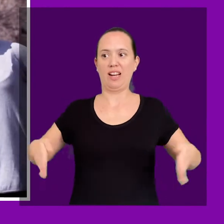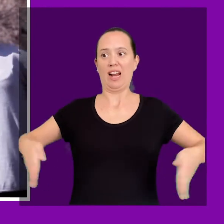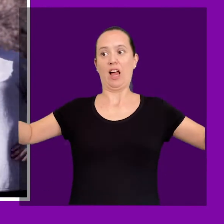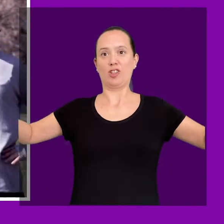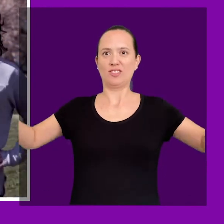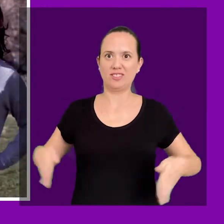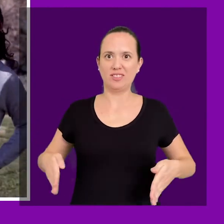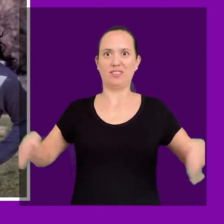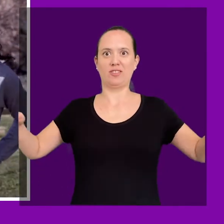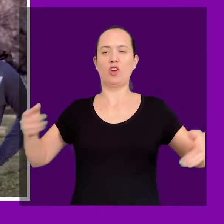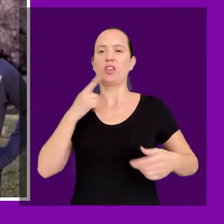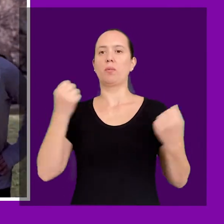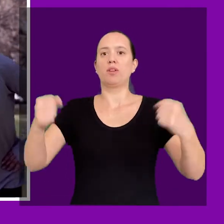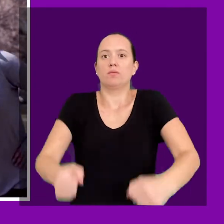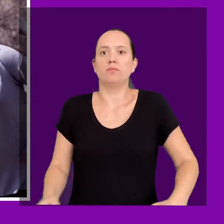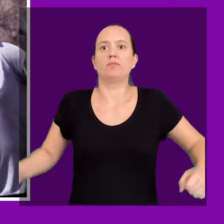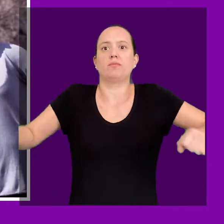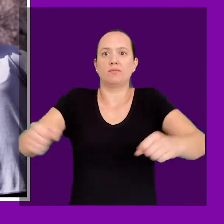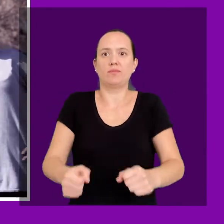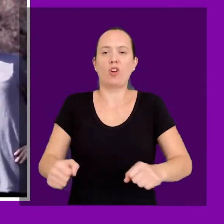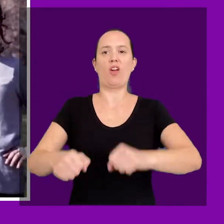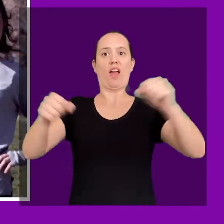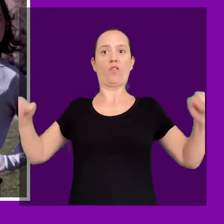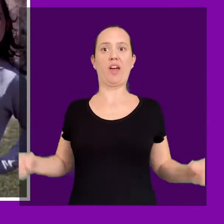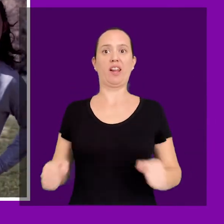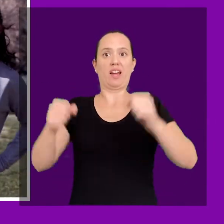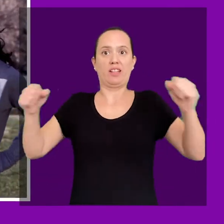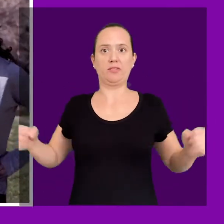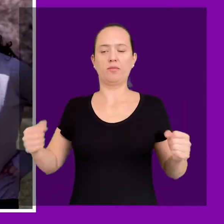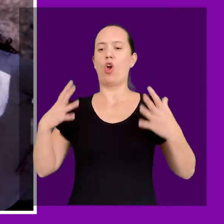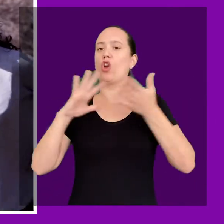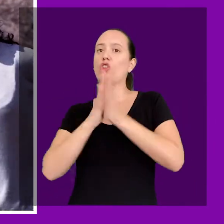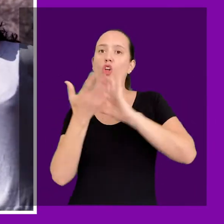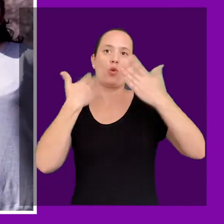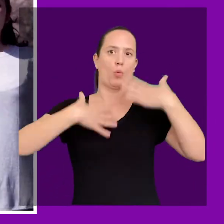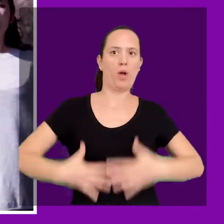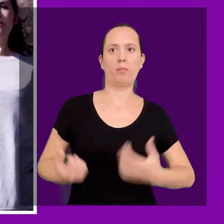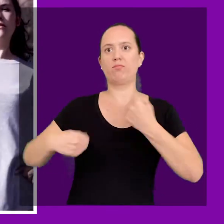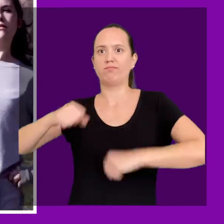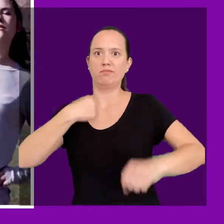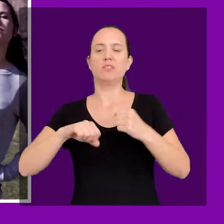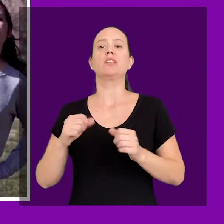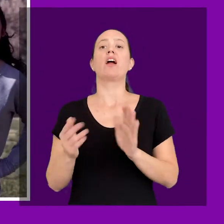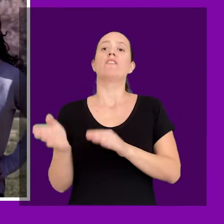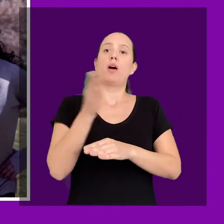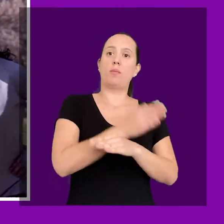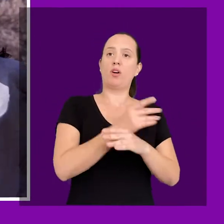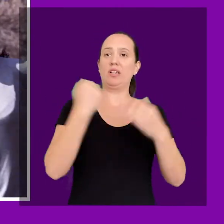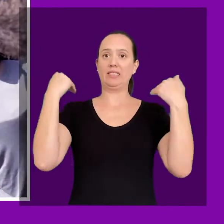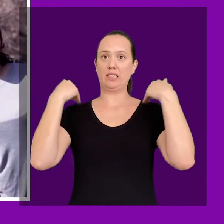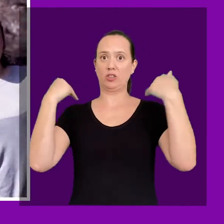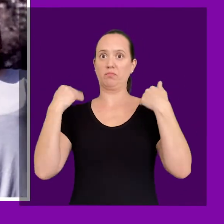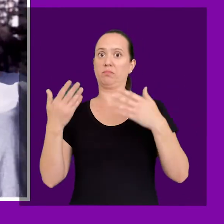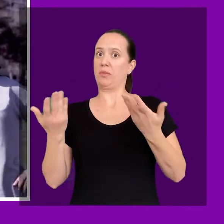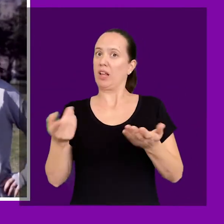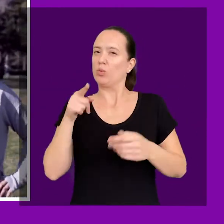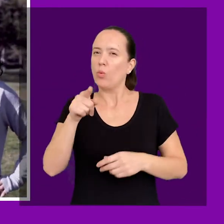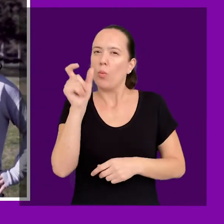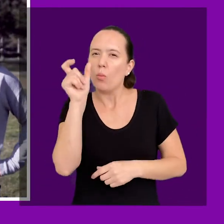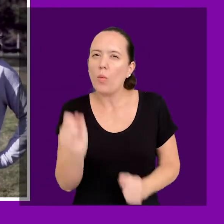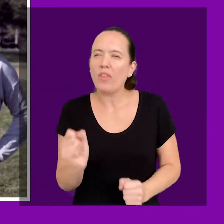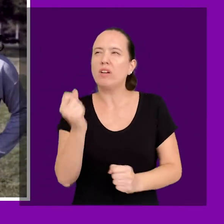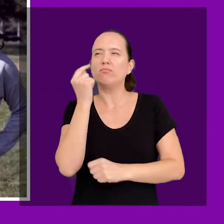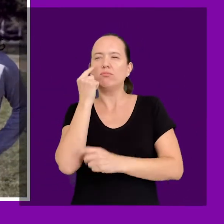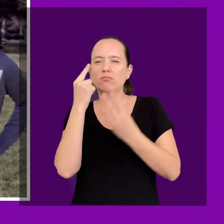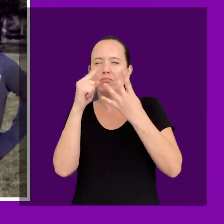aducción o acercamiento, rotación interna y externa, circunducción. Retomaremos el ejercicio anterior, pero